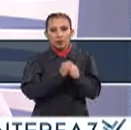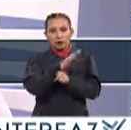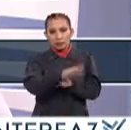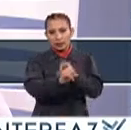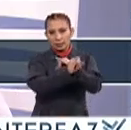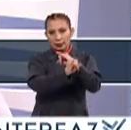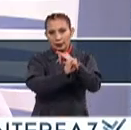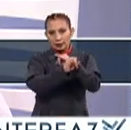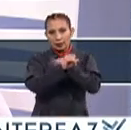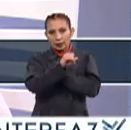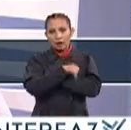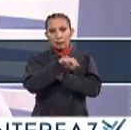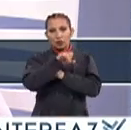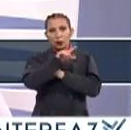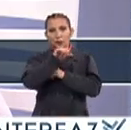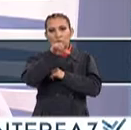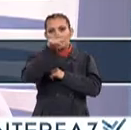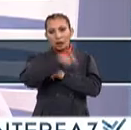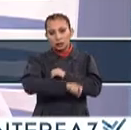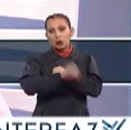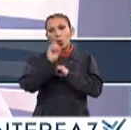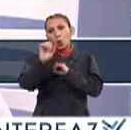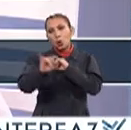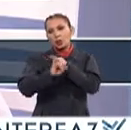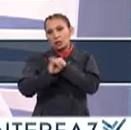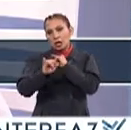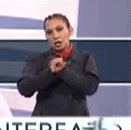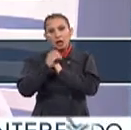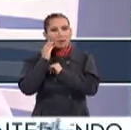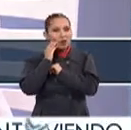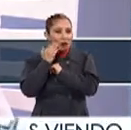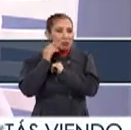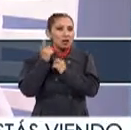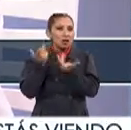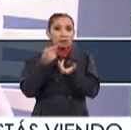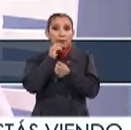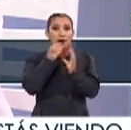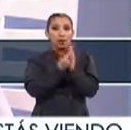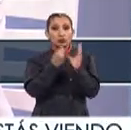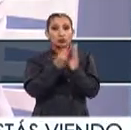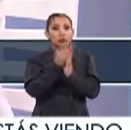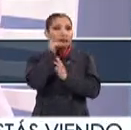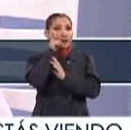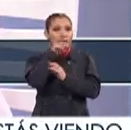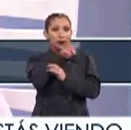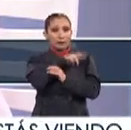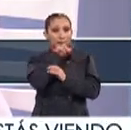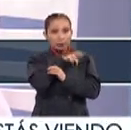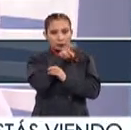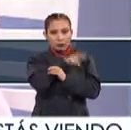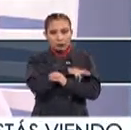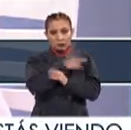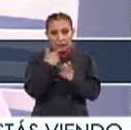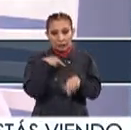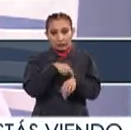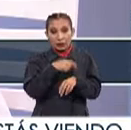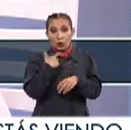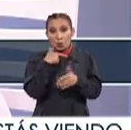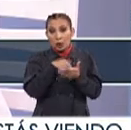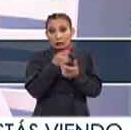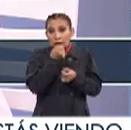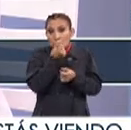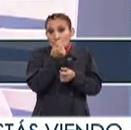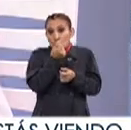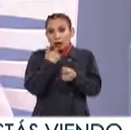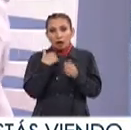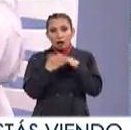En nuestra página Munal.mx Está en nuestras redes sociales Pero sobre todo Los intereses En el curso Del vino Para que sea rápido Porque hay poquitos lugares Pueden